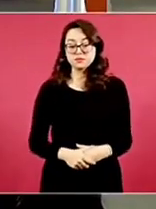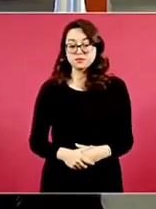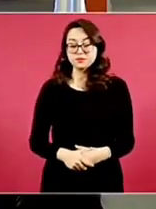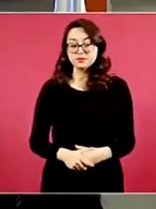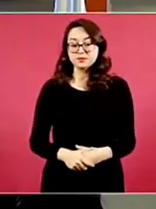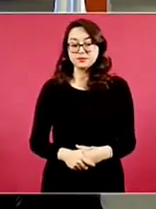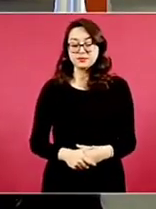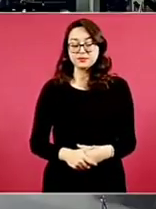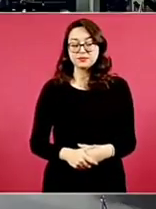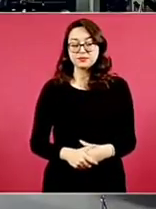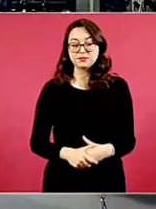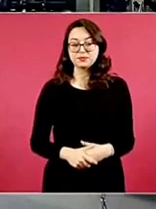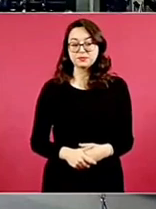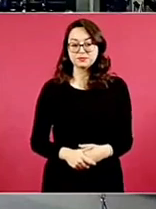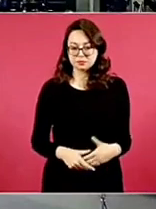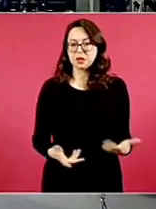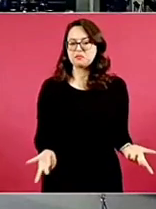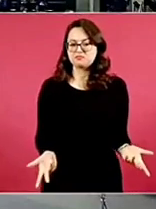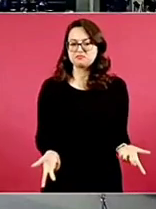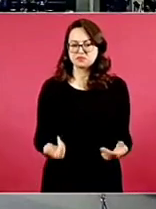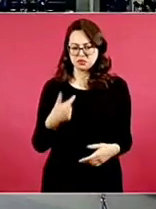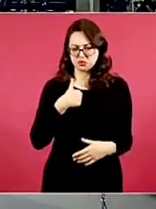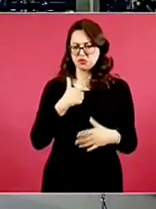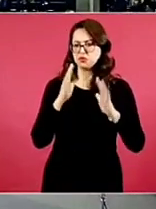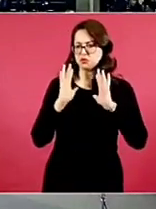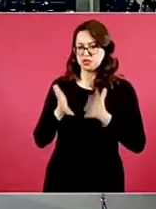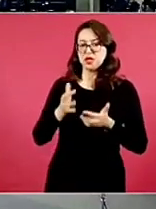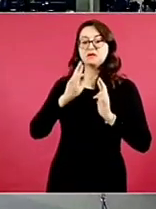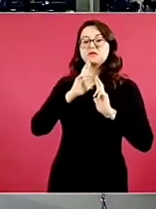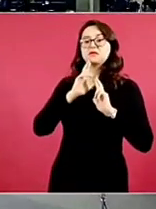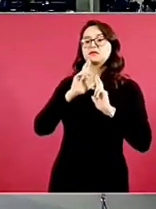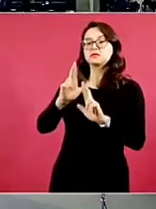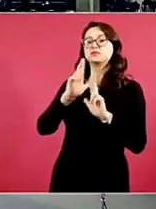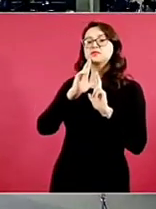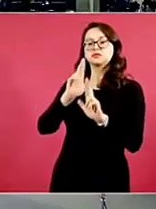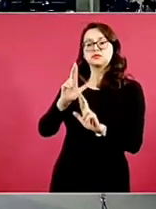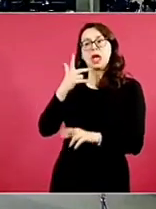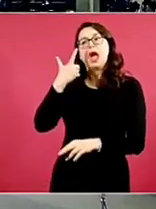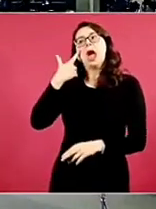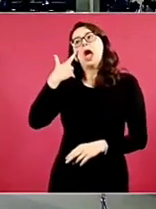Entonces, ya está la respuesta, vamos a esperar el reportaje.